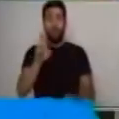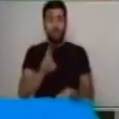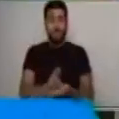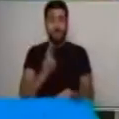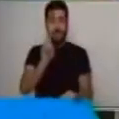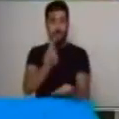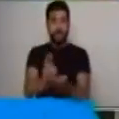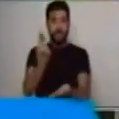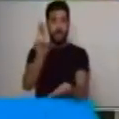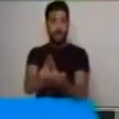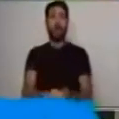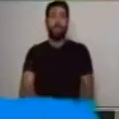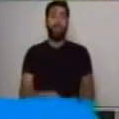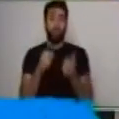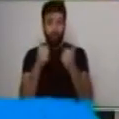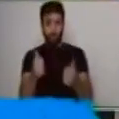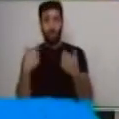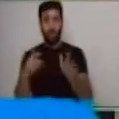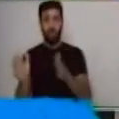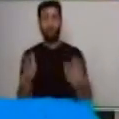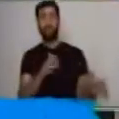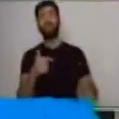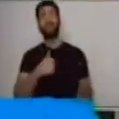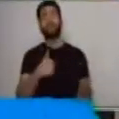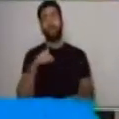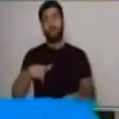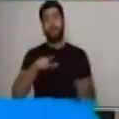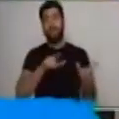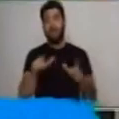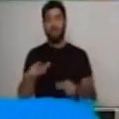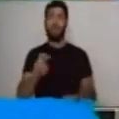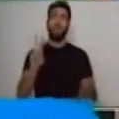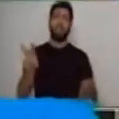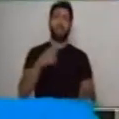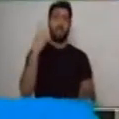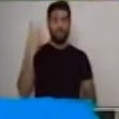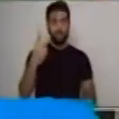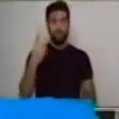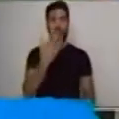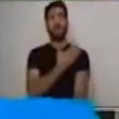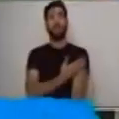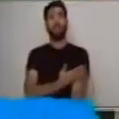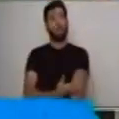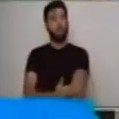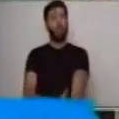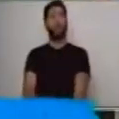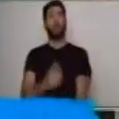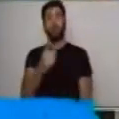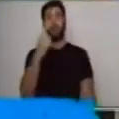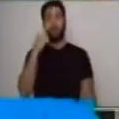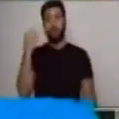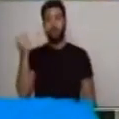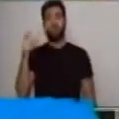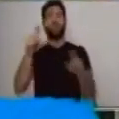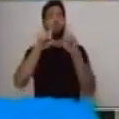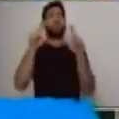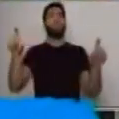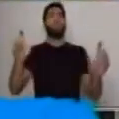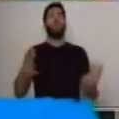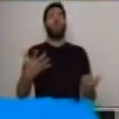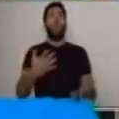Muy bien, entonces tengo preparada la segunda historia, la cual se llama